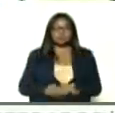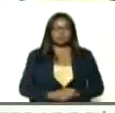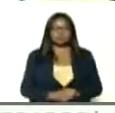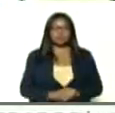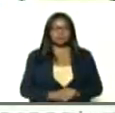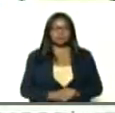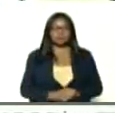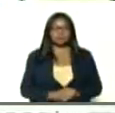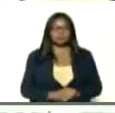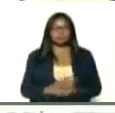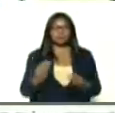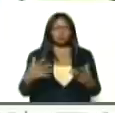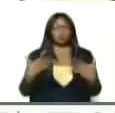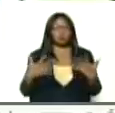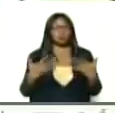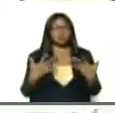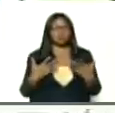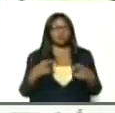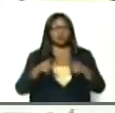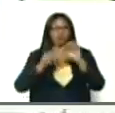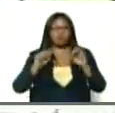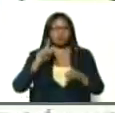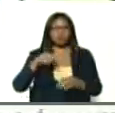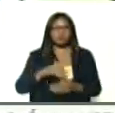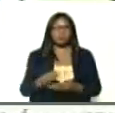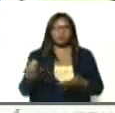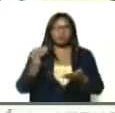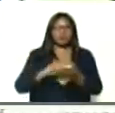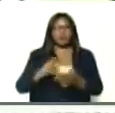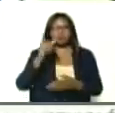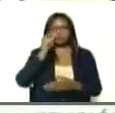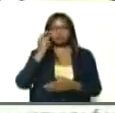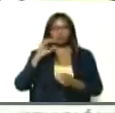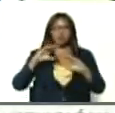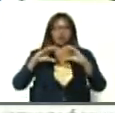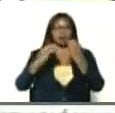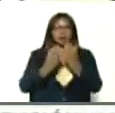con tanta alegría, motivación, de que regresaran los muchachos a clase,